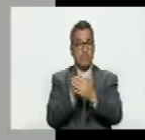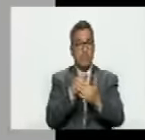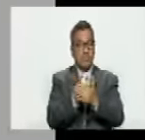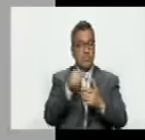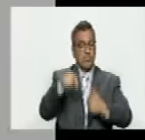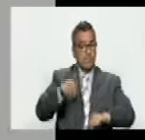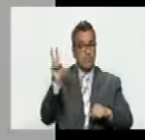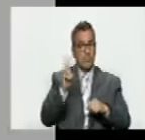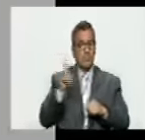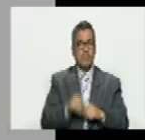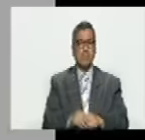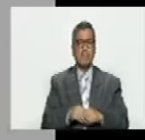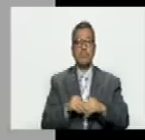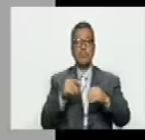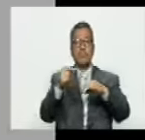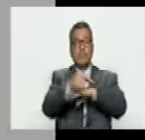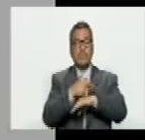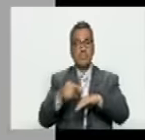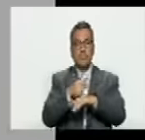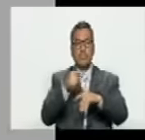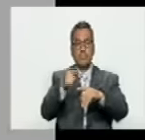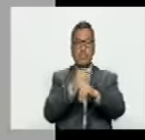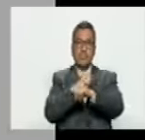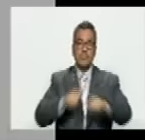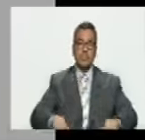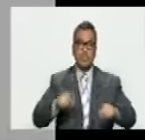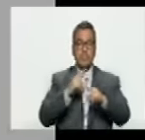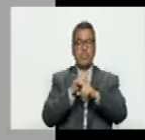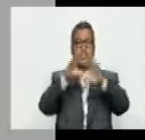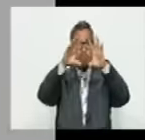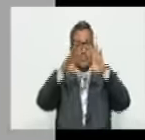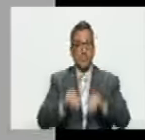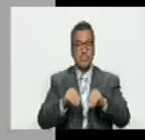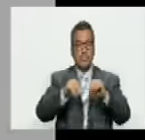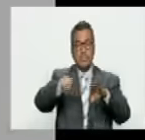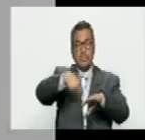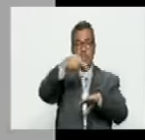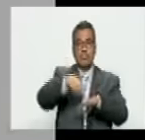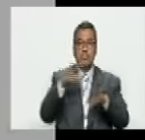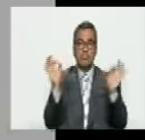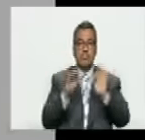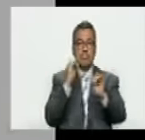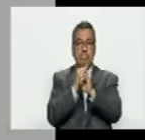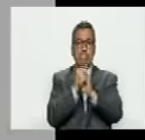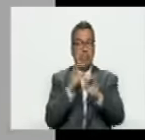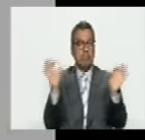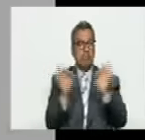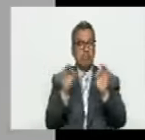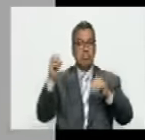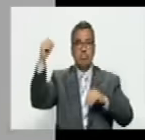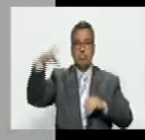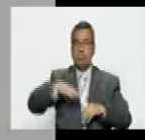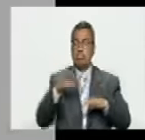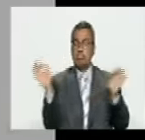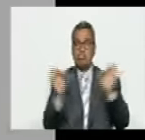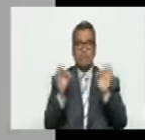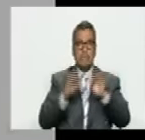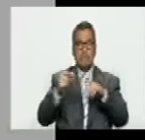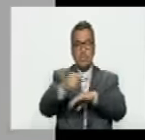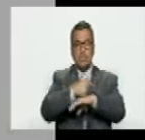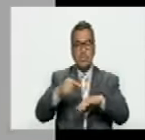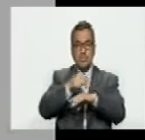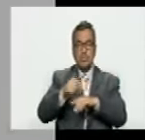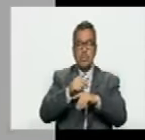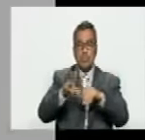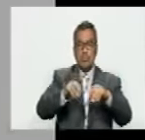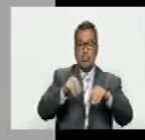Venezuela el gobierno para meter el fraude va a tirarse un apagón nacional no va a haber internet no va a haber luz no va haber nada porque el gobierno quiere